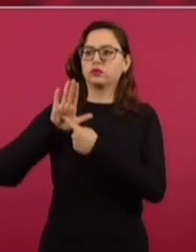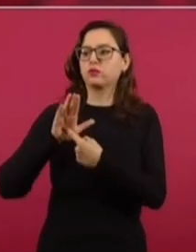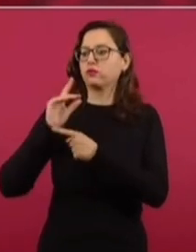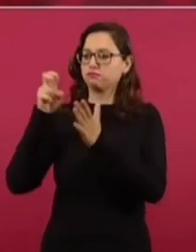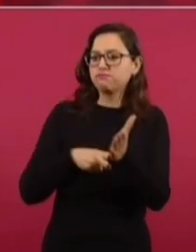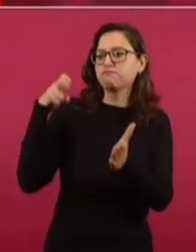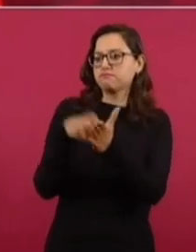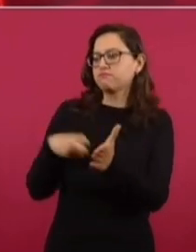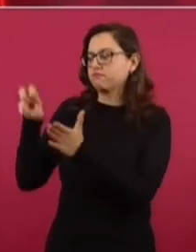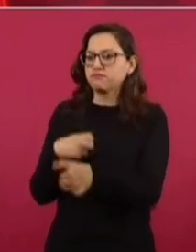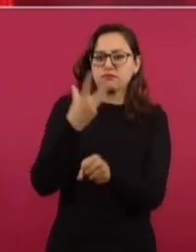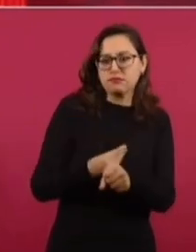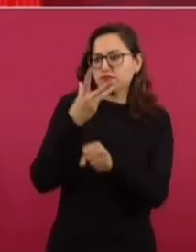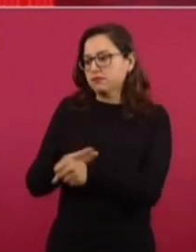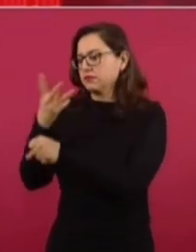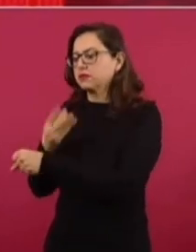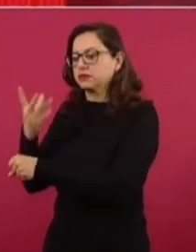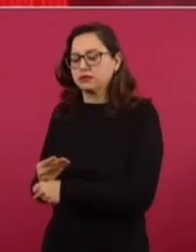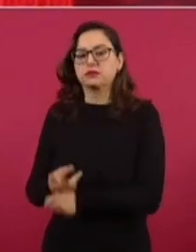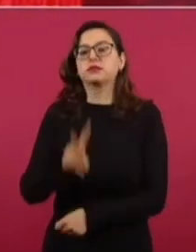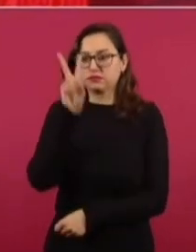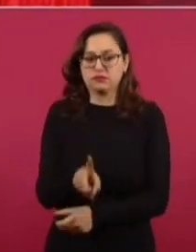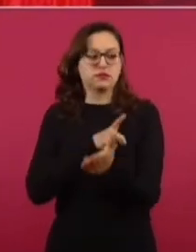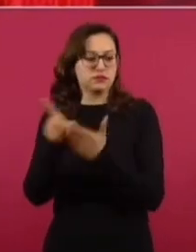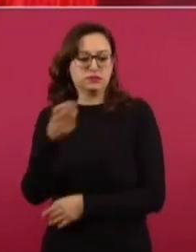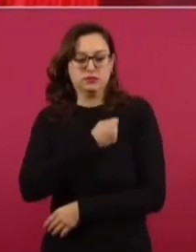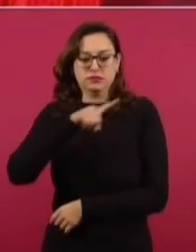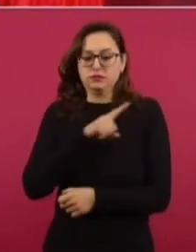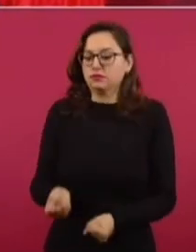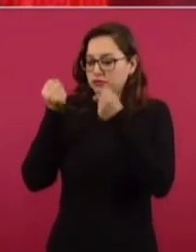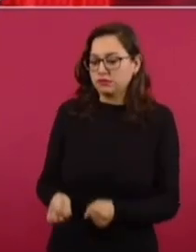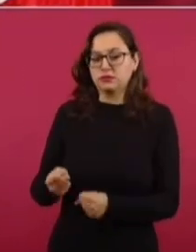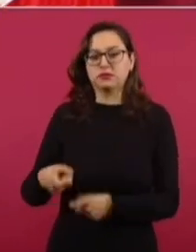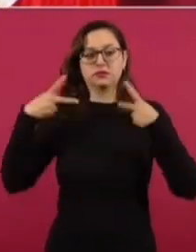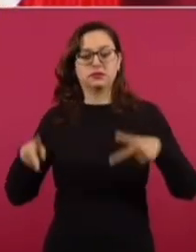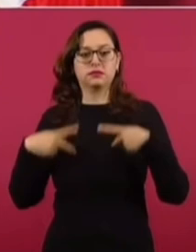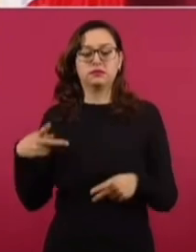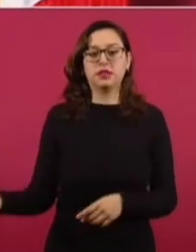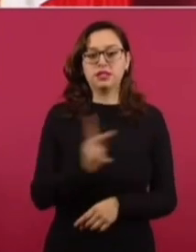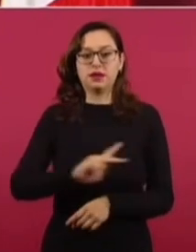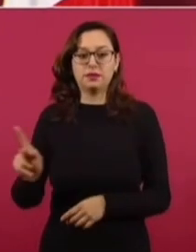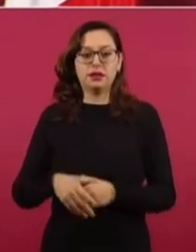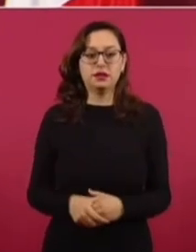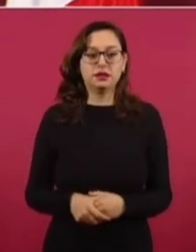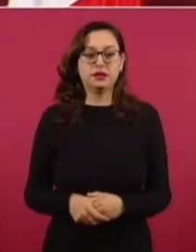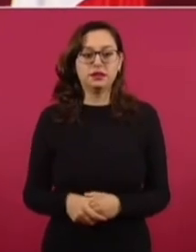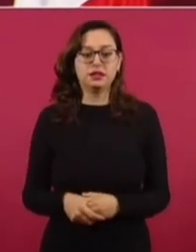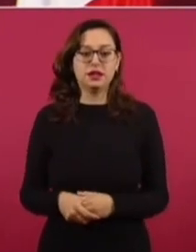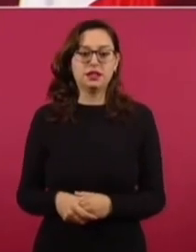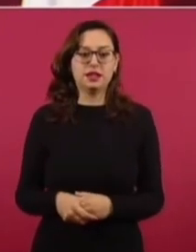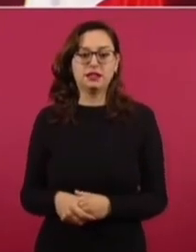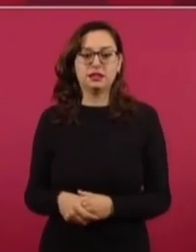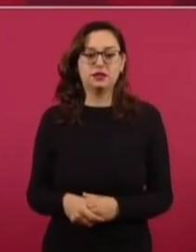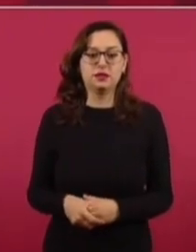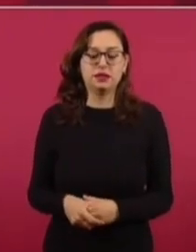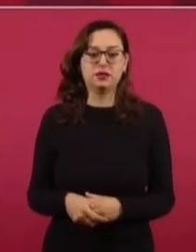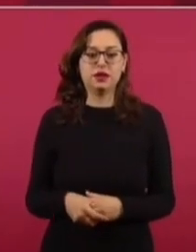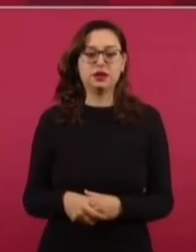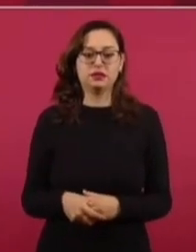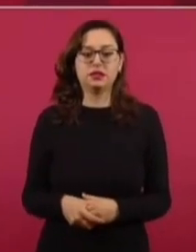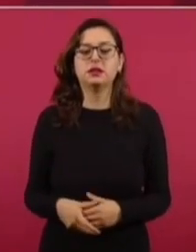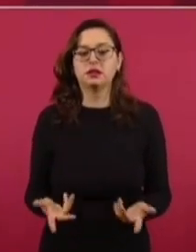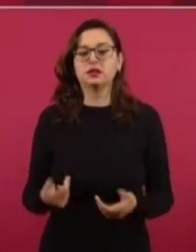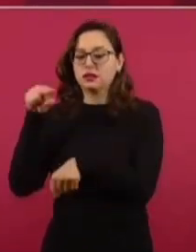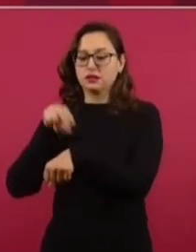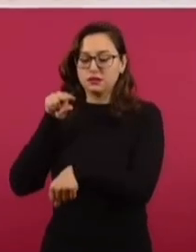para garantizar el derecho a la salud. A todos. Esto es atención médica